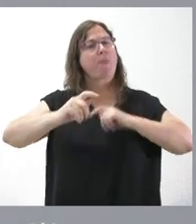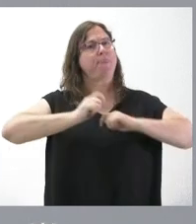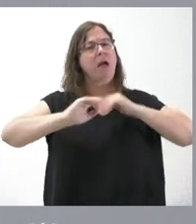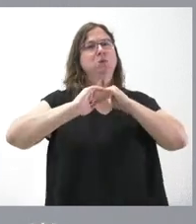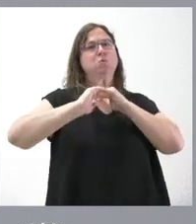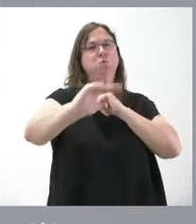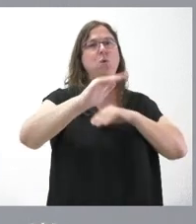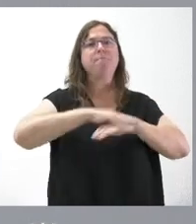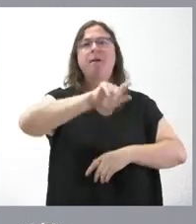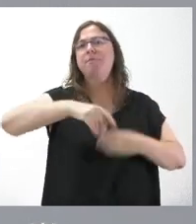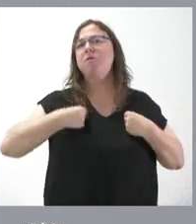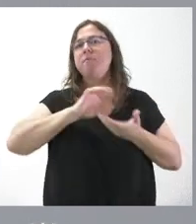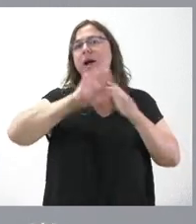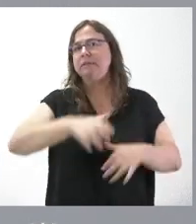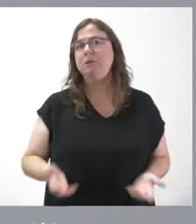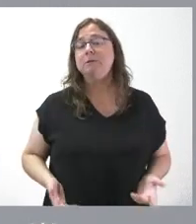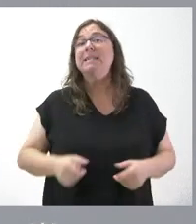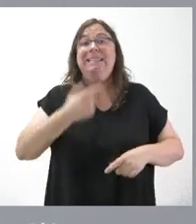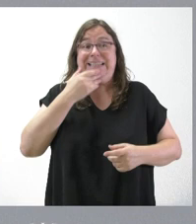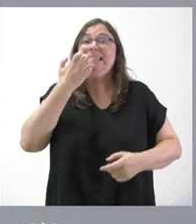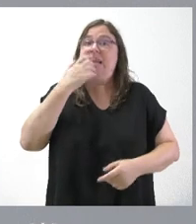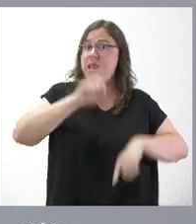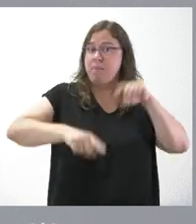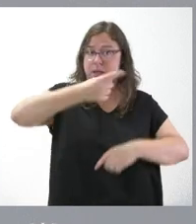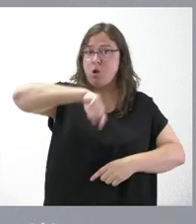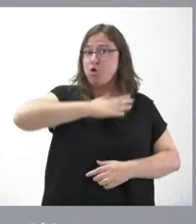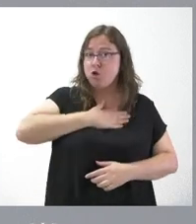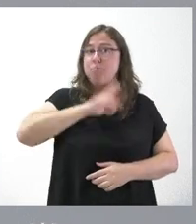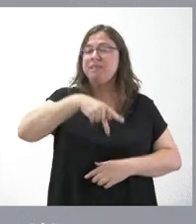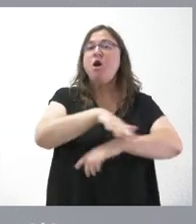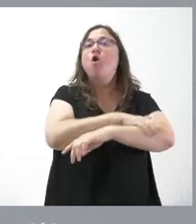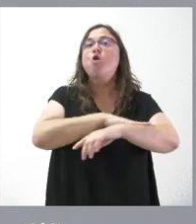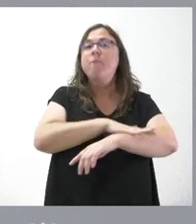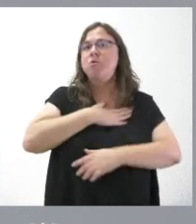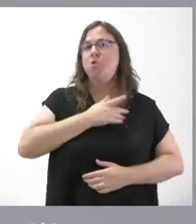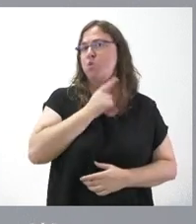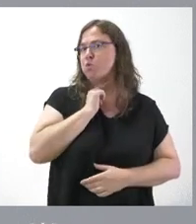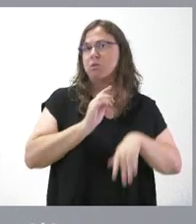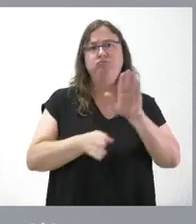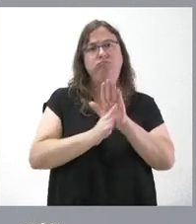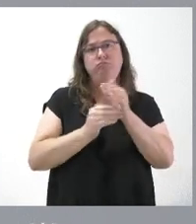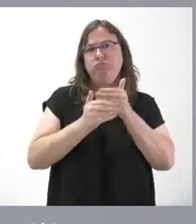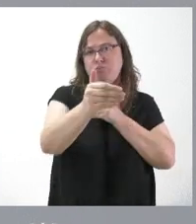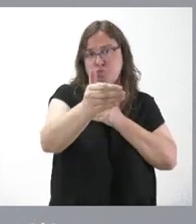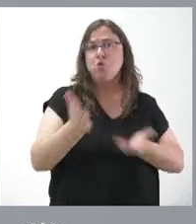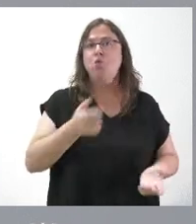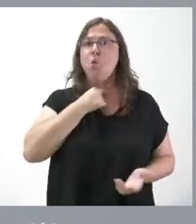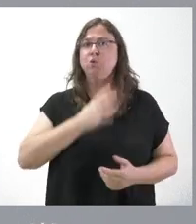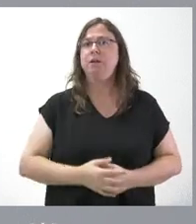para la gente de esta tierra. En lo que depende de nosotros, es un Gobierno que nos gustaría que siguiera existiendo para el futuro.